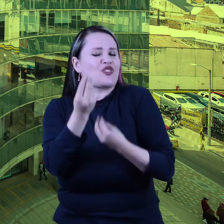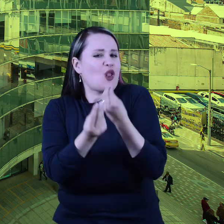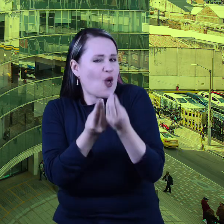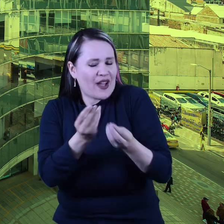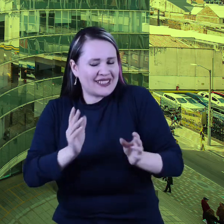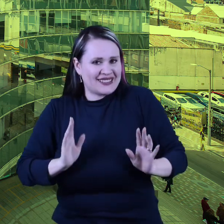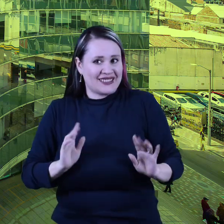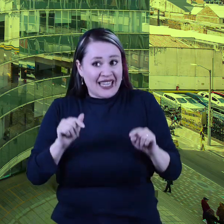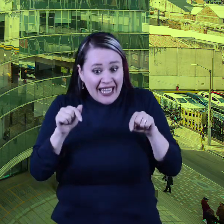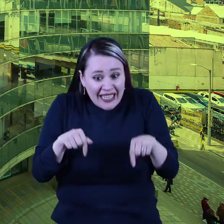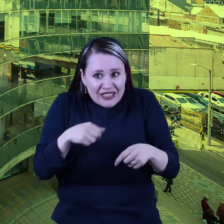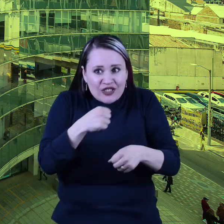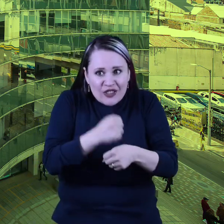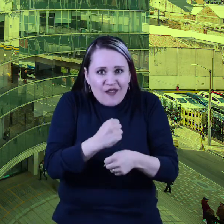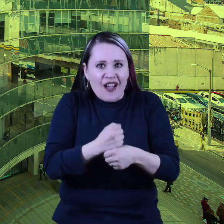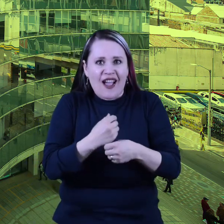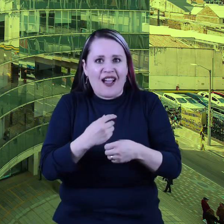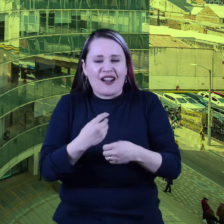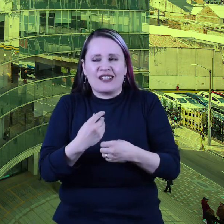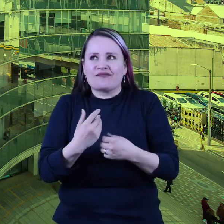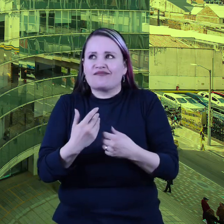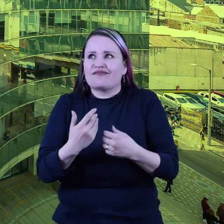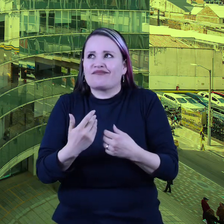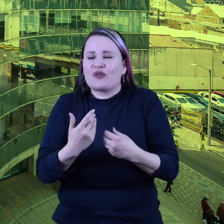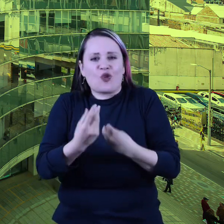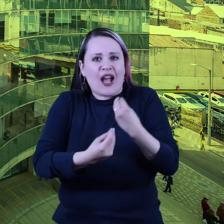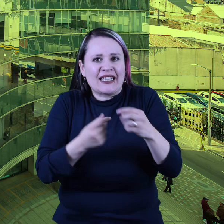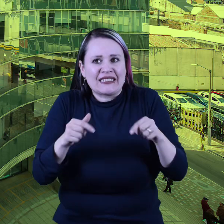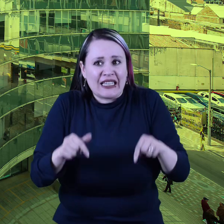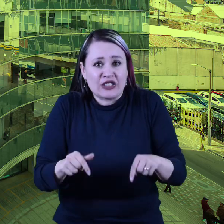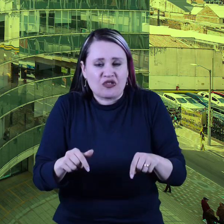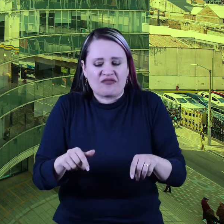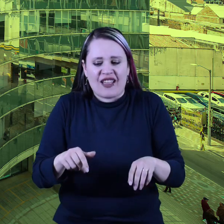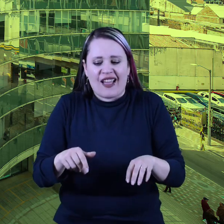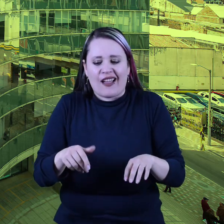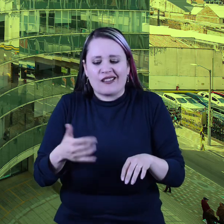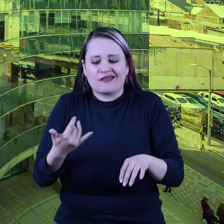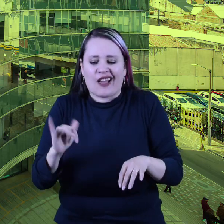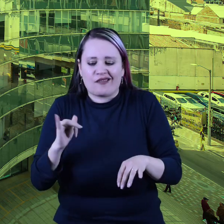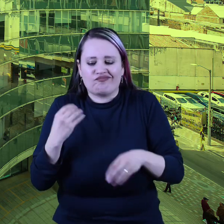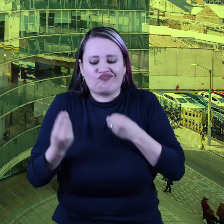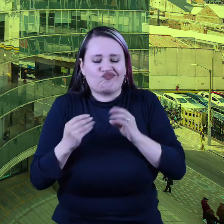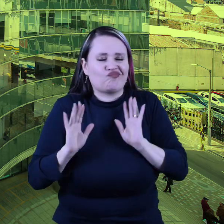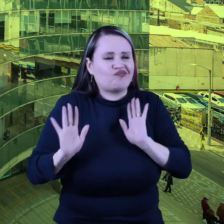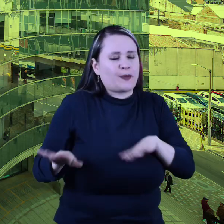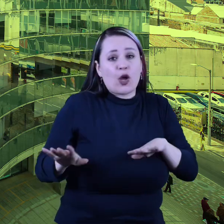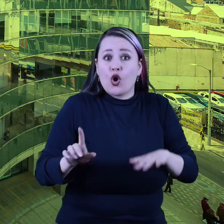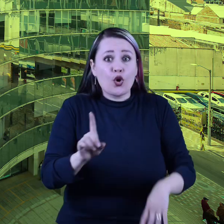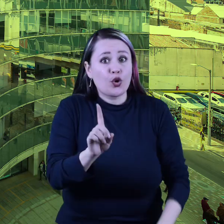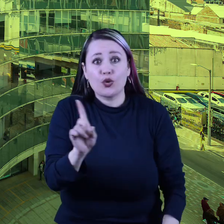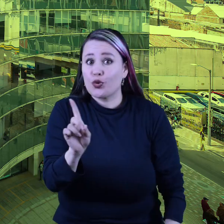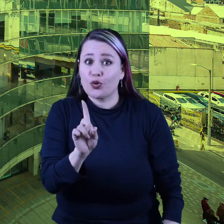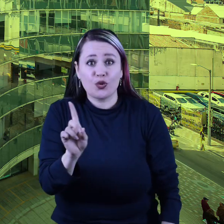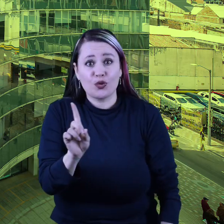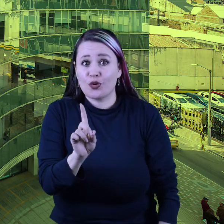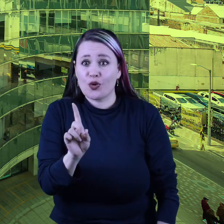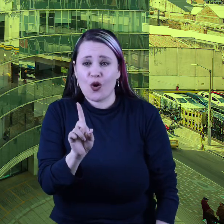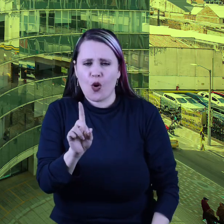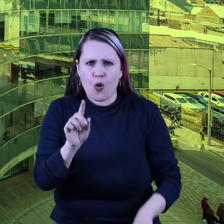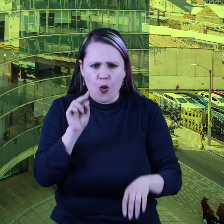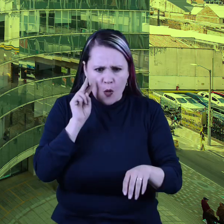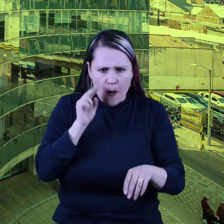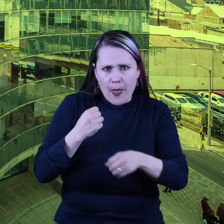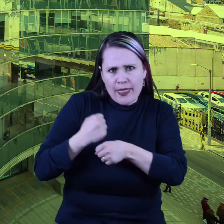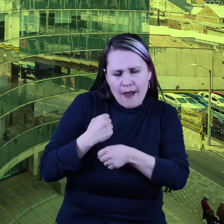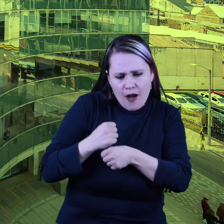algo de que lo hice y ya, no, lleva su trabajo, hay que esperar que la topografía le pase unos niveles, trabajar con niveles que es